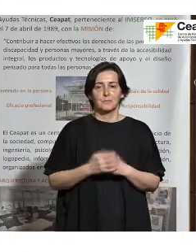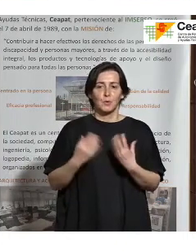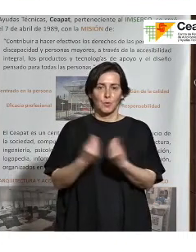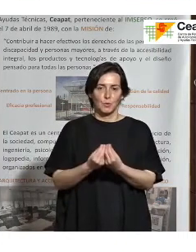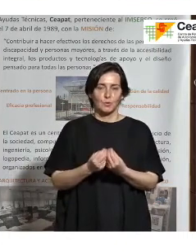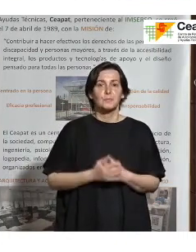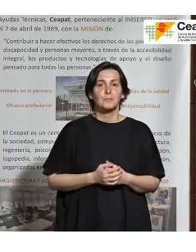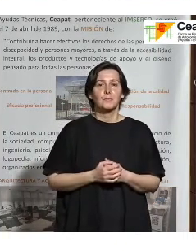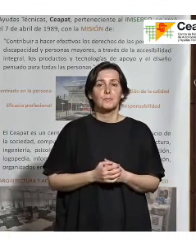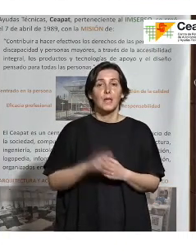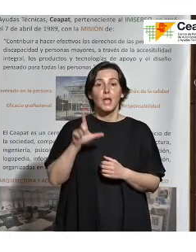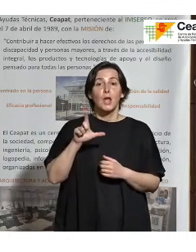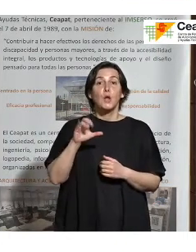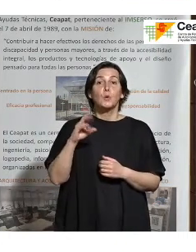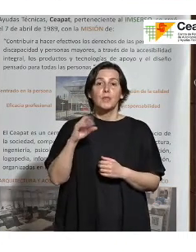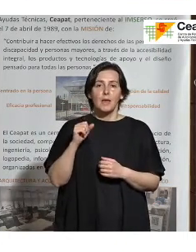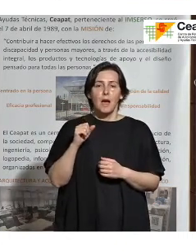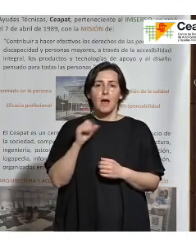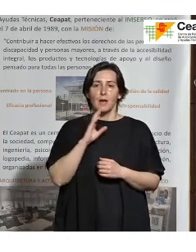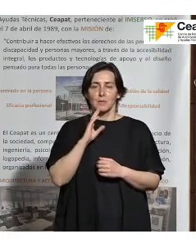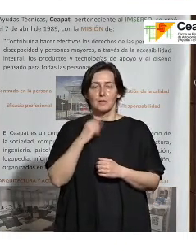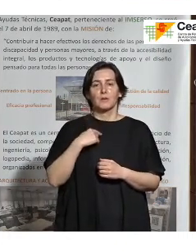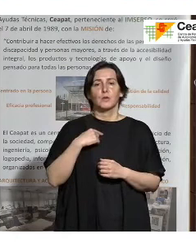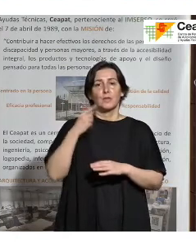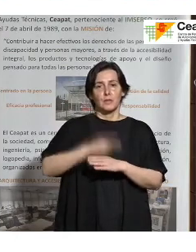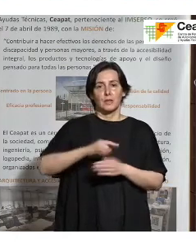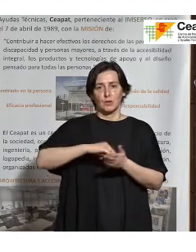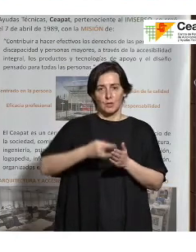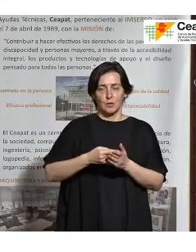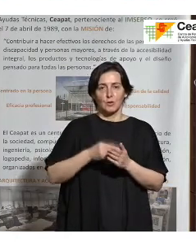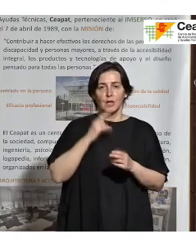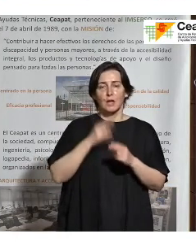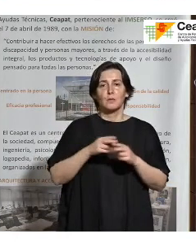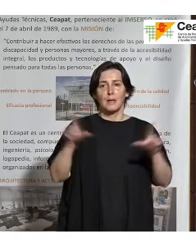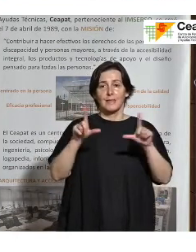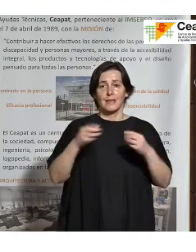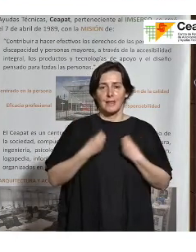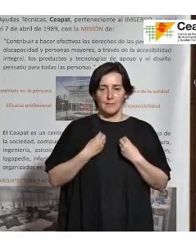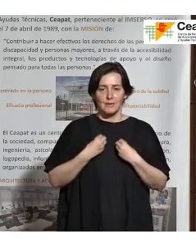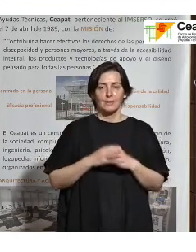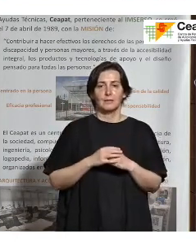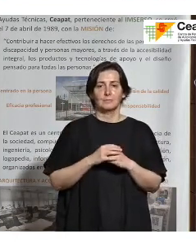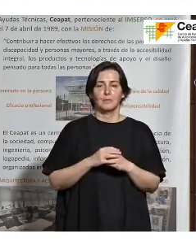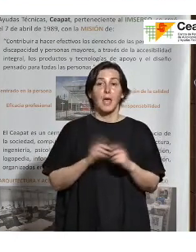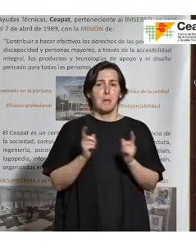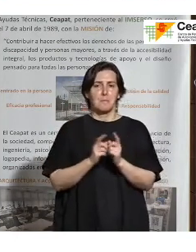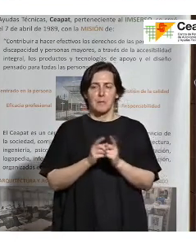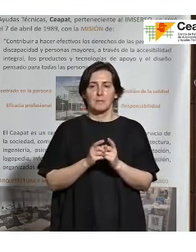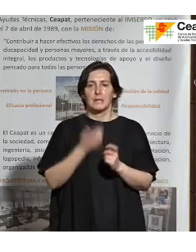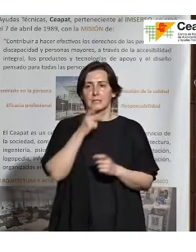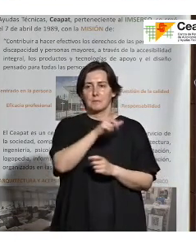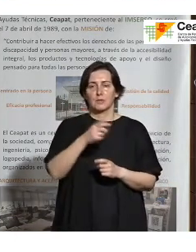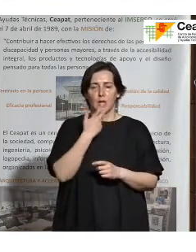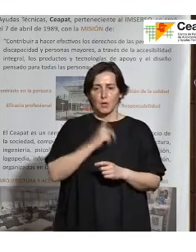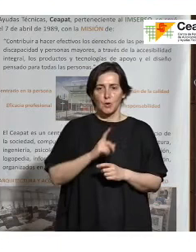Como comentaba Lucía, soy el director de tecnología de una compañía que se llama Tunstall Televida. Muy brevemente, solamente para aquellas personas que no nos conozcáis,